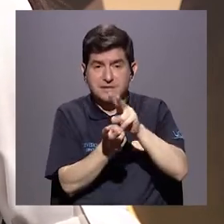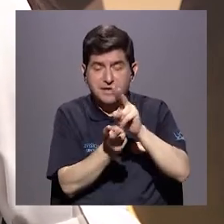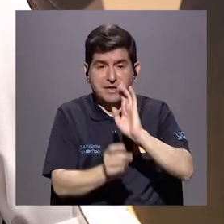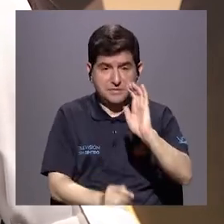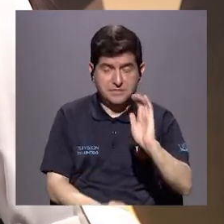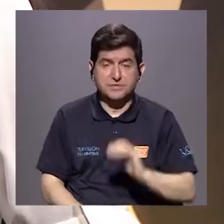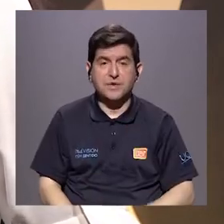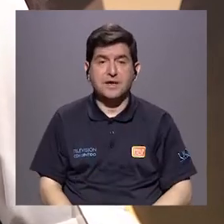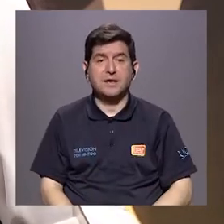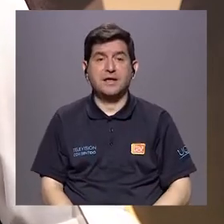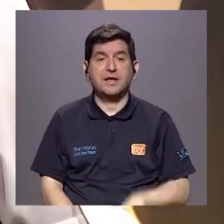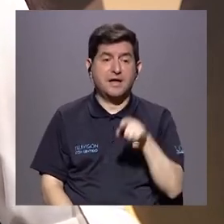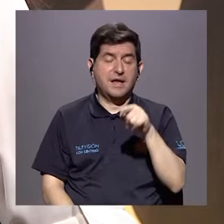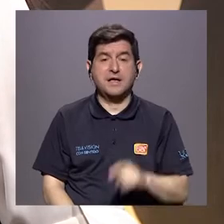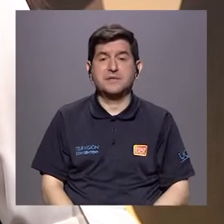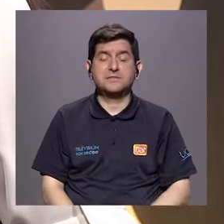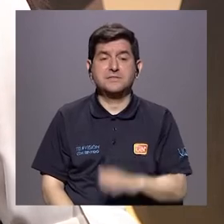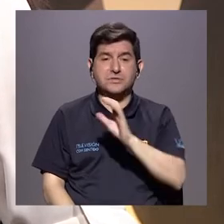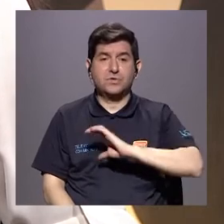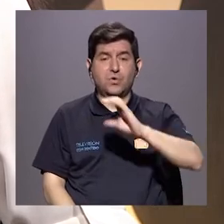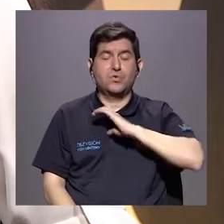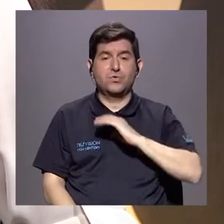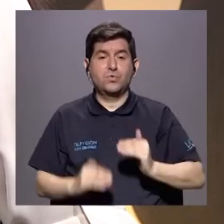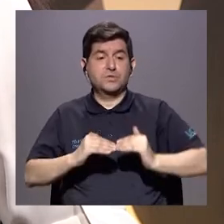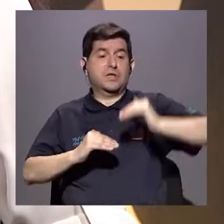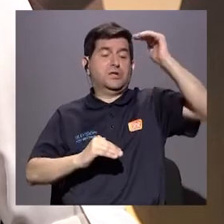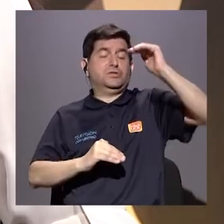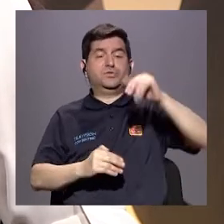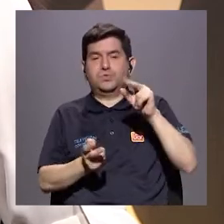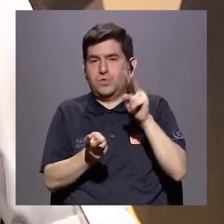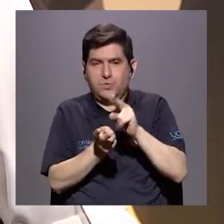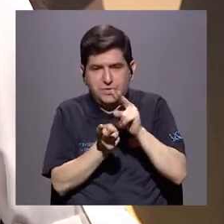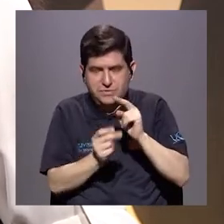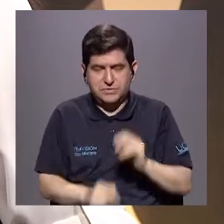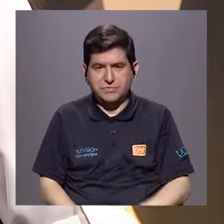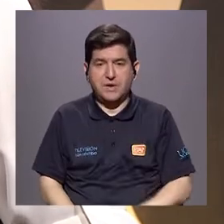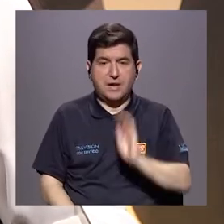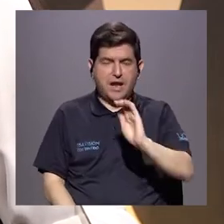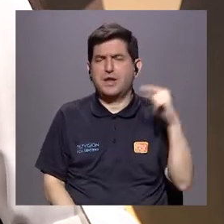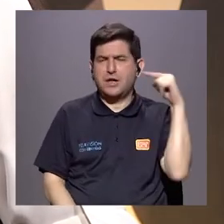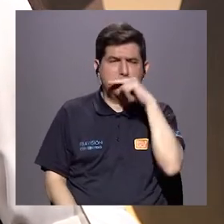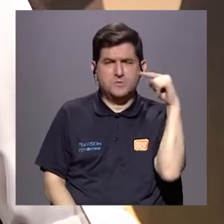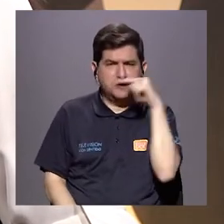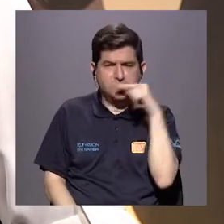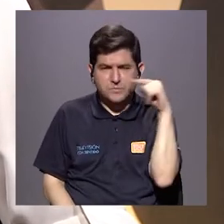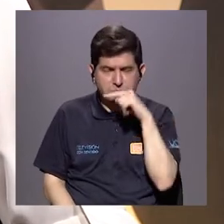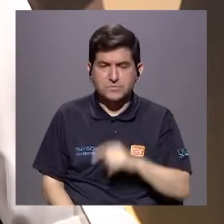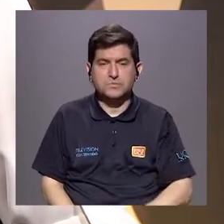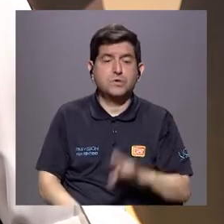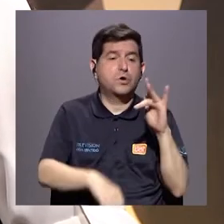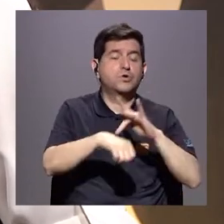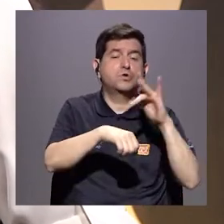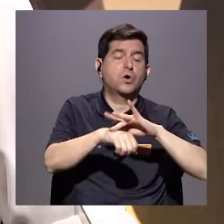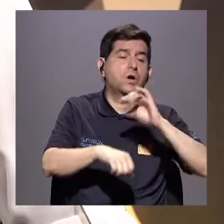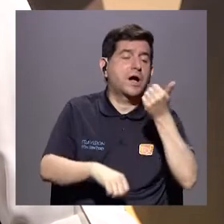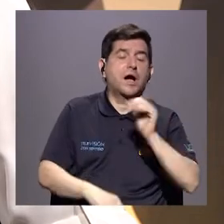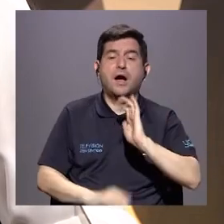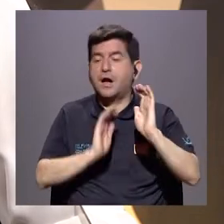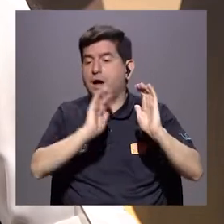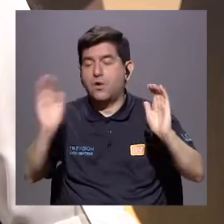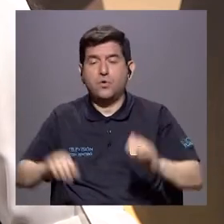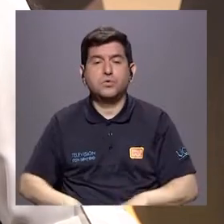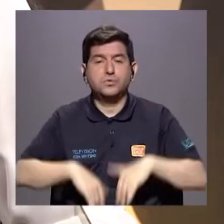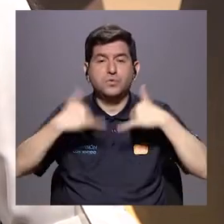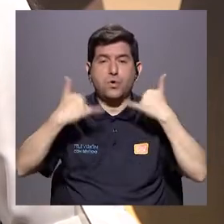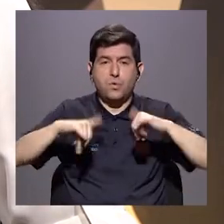es el comportamiento hipersexualizado del niño. O sea, el niño se masturba mucho, toca a otros compañeros,